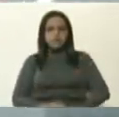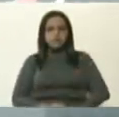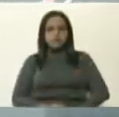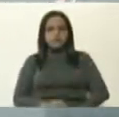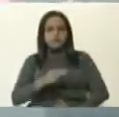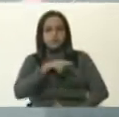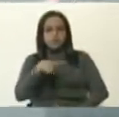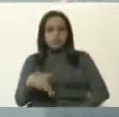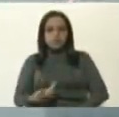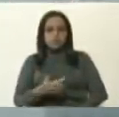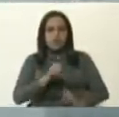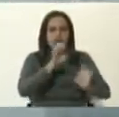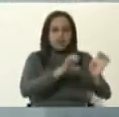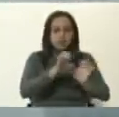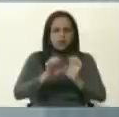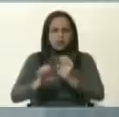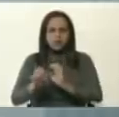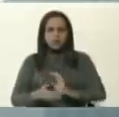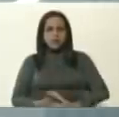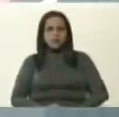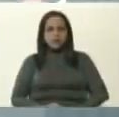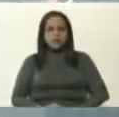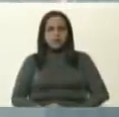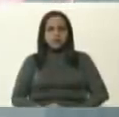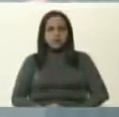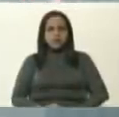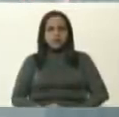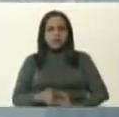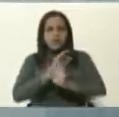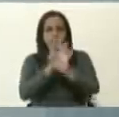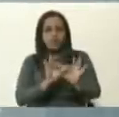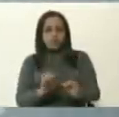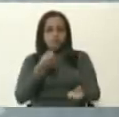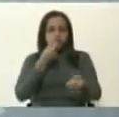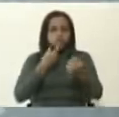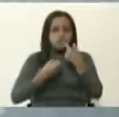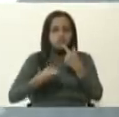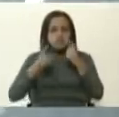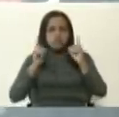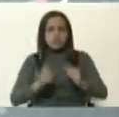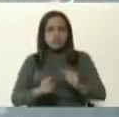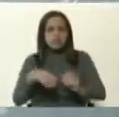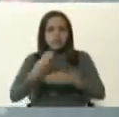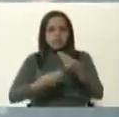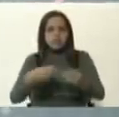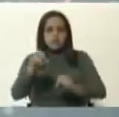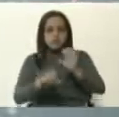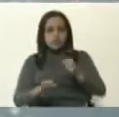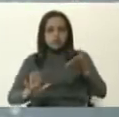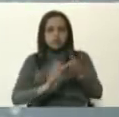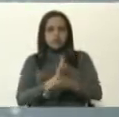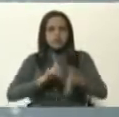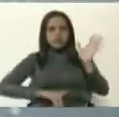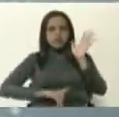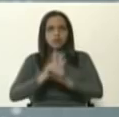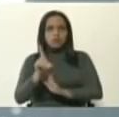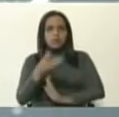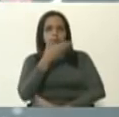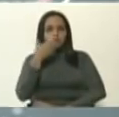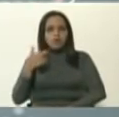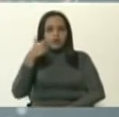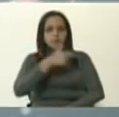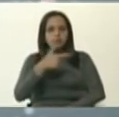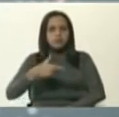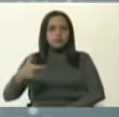revisando los esquemas de tratamiento, hemos hecho una evaluación de los avances en la mejoría de los